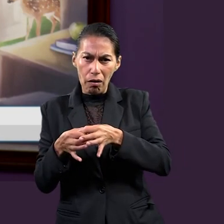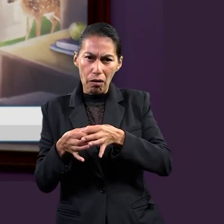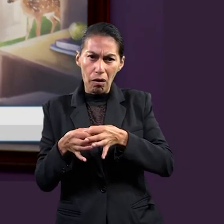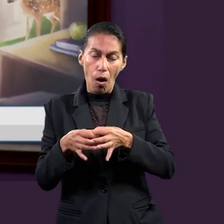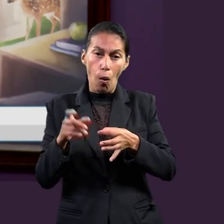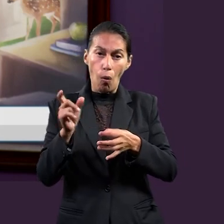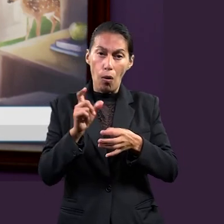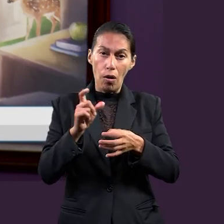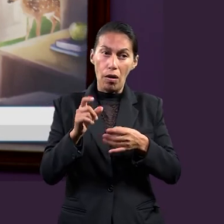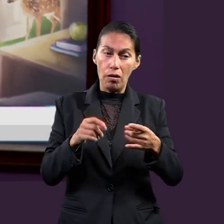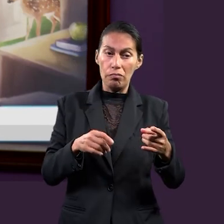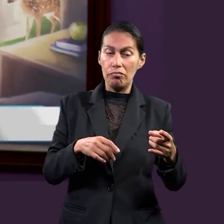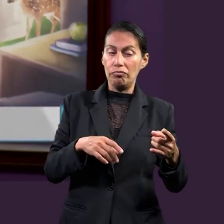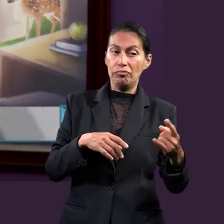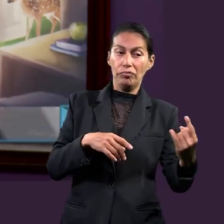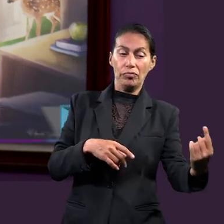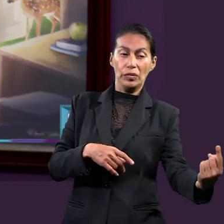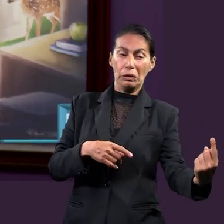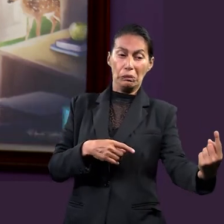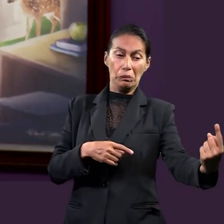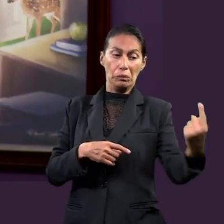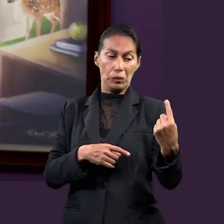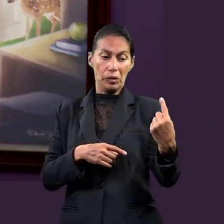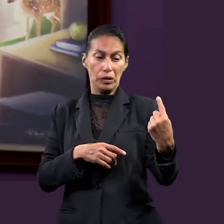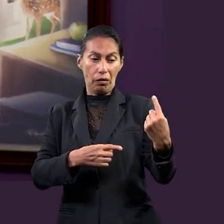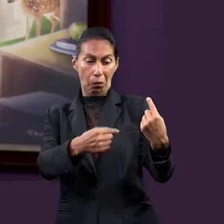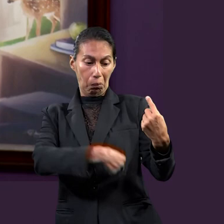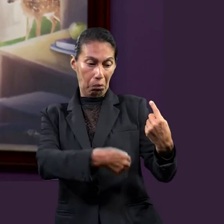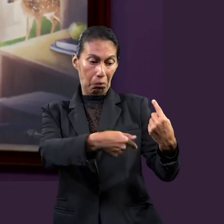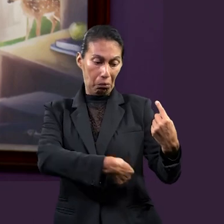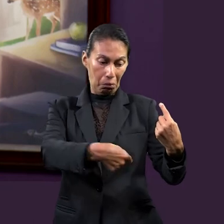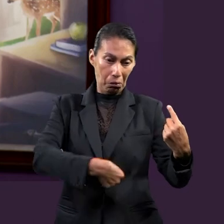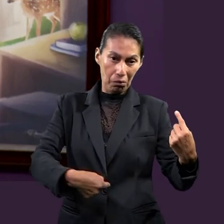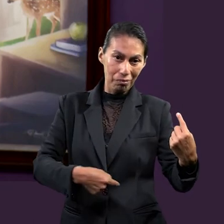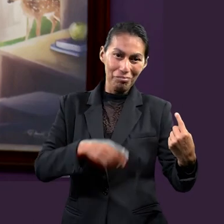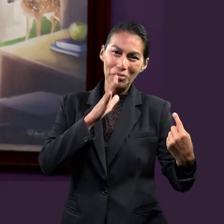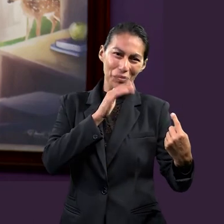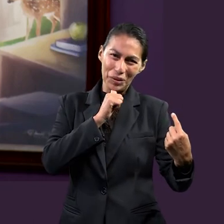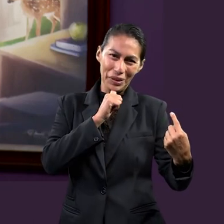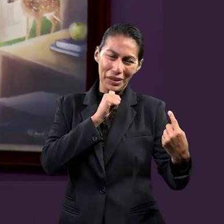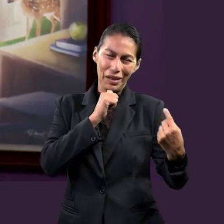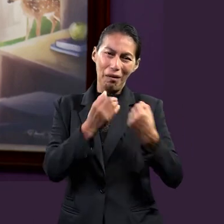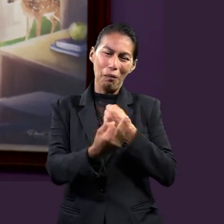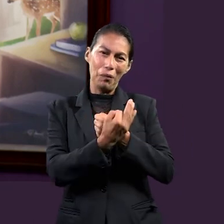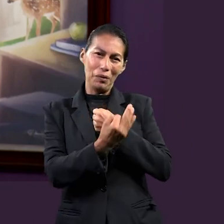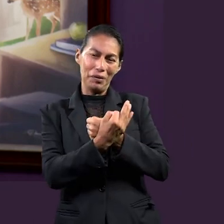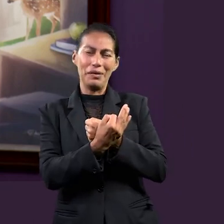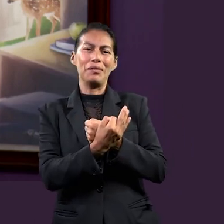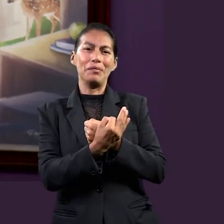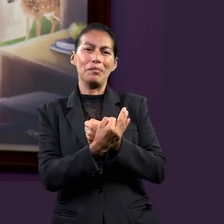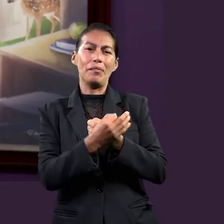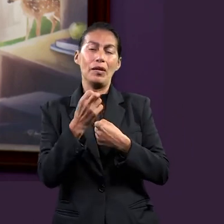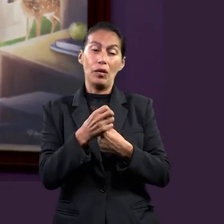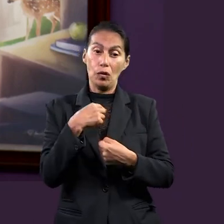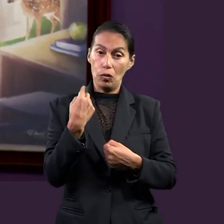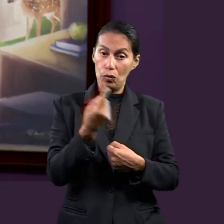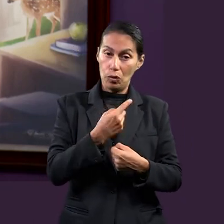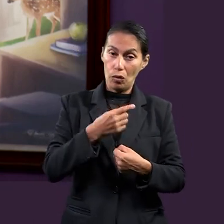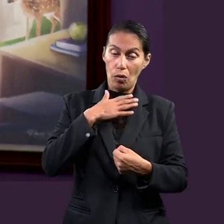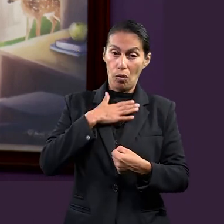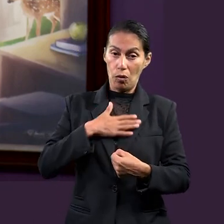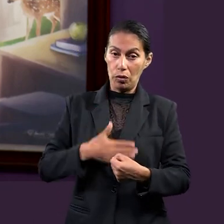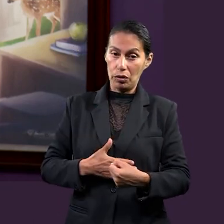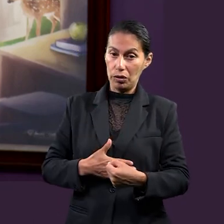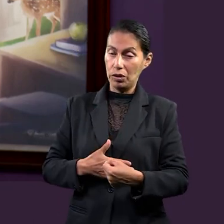maya. Y pues cuando el enemigo venía y les quería meter la espada o cualquier cosa, eso servía como protección para